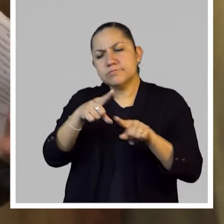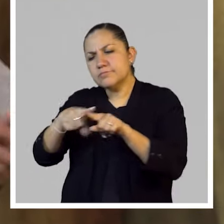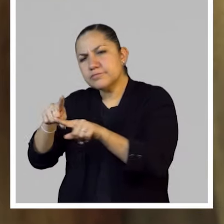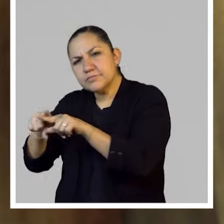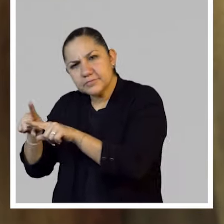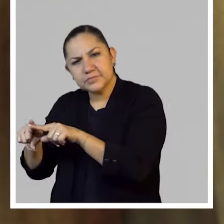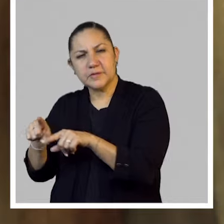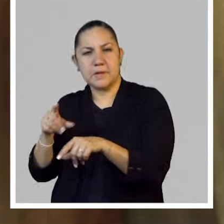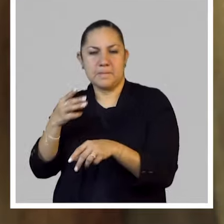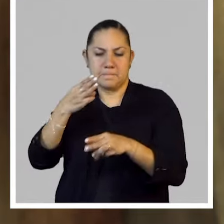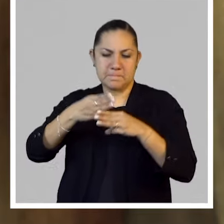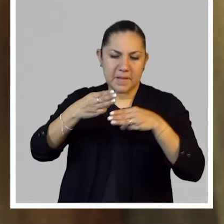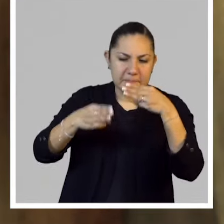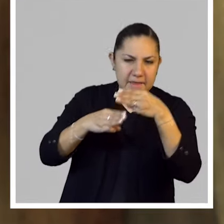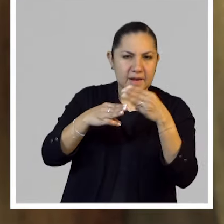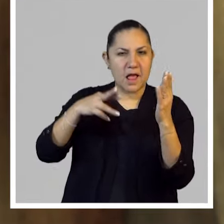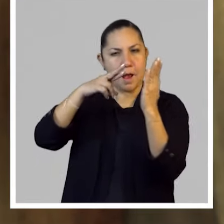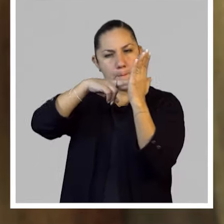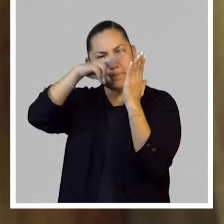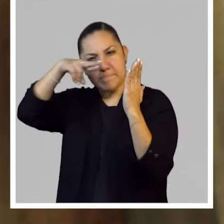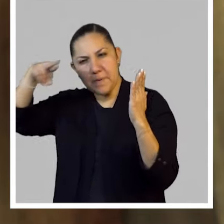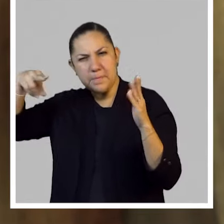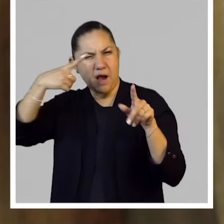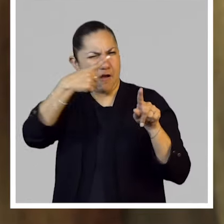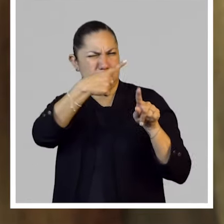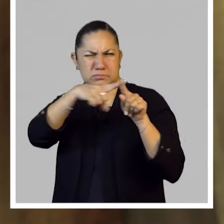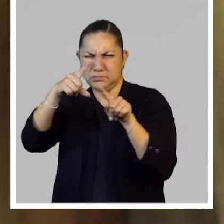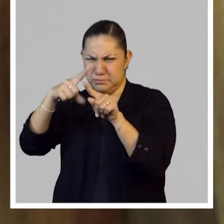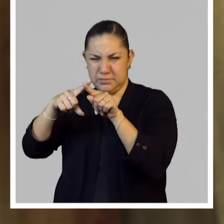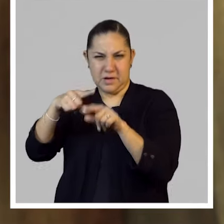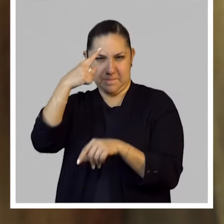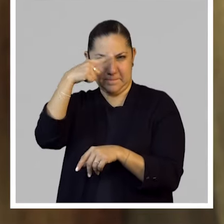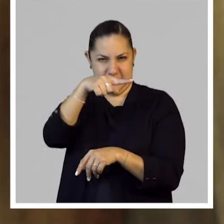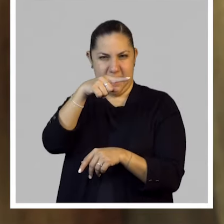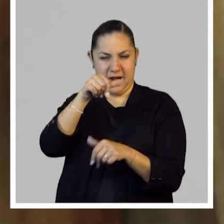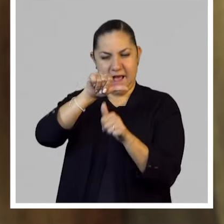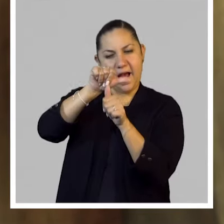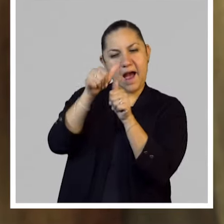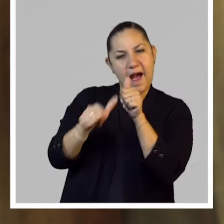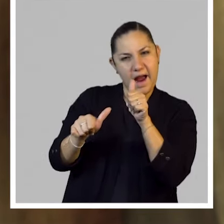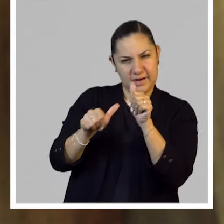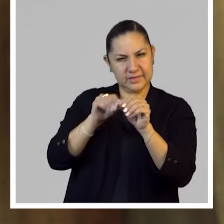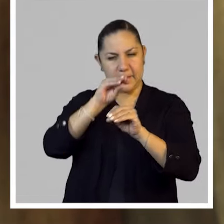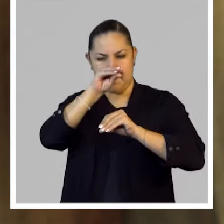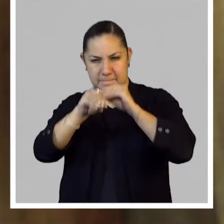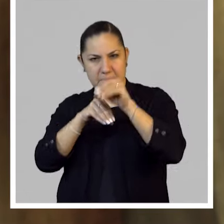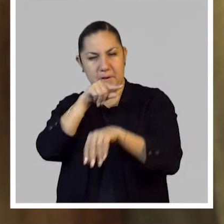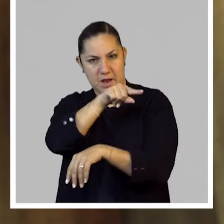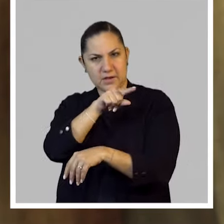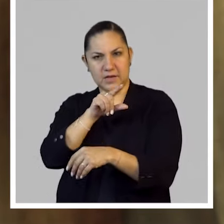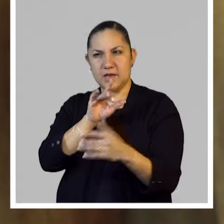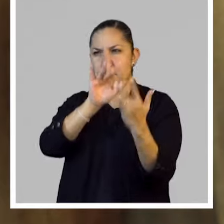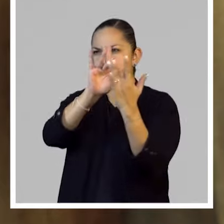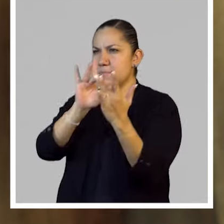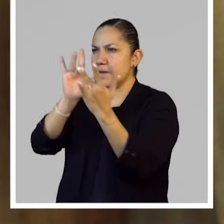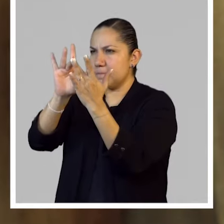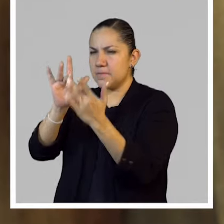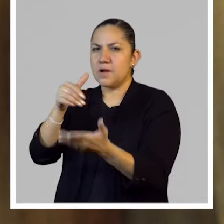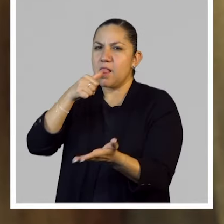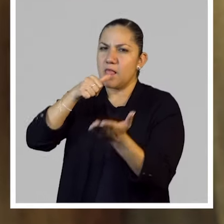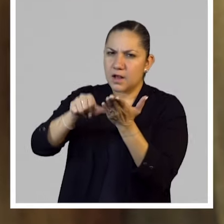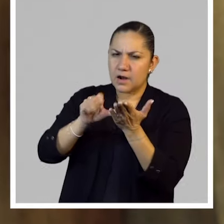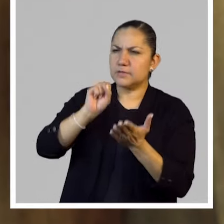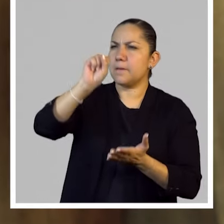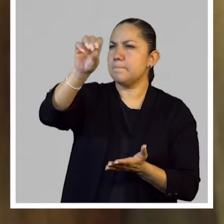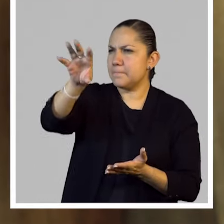componer, pues, una corriente artística, que se movía como por los bordes, ¿no? Hay una idea de que se mueve como por las afueras, porque así como